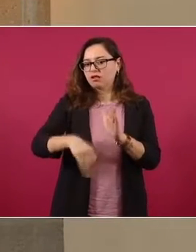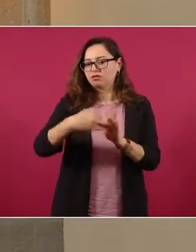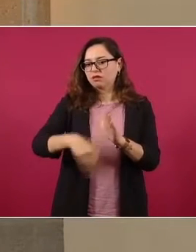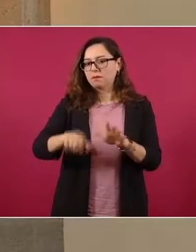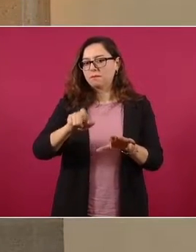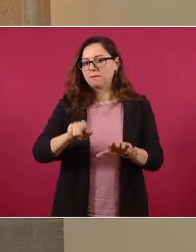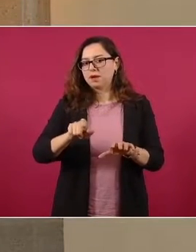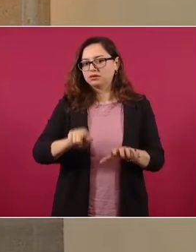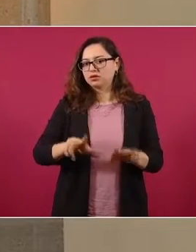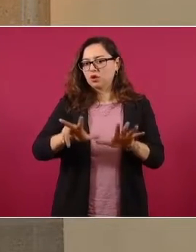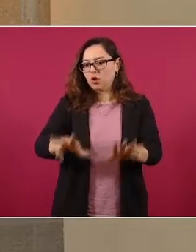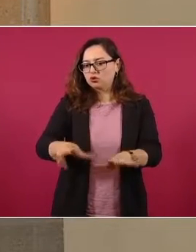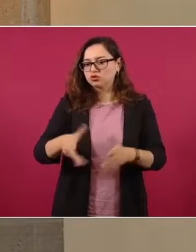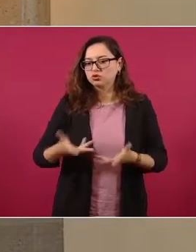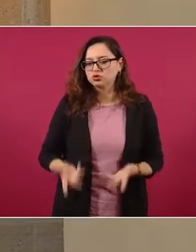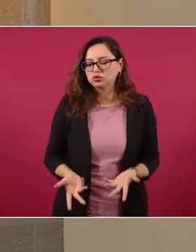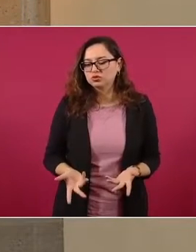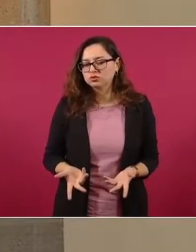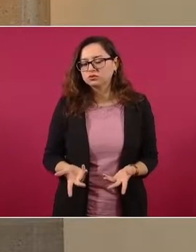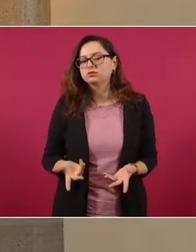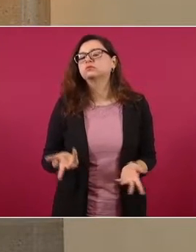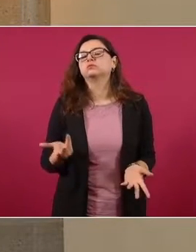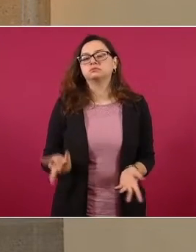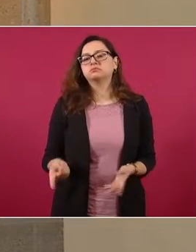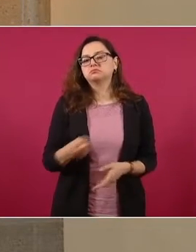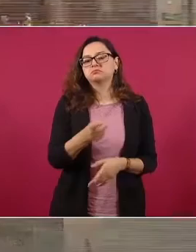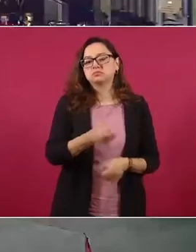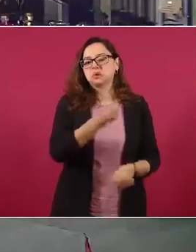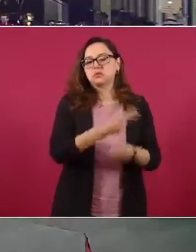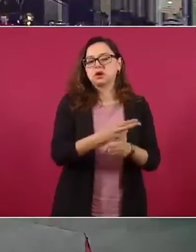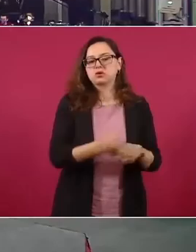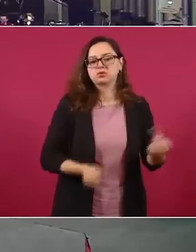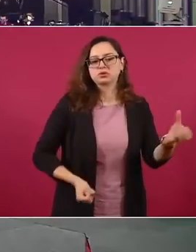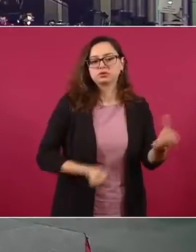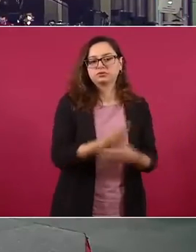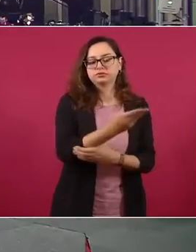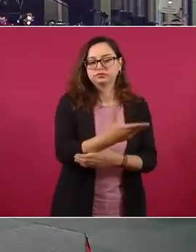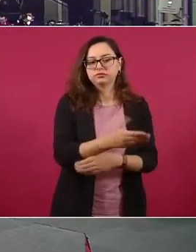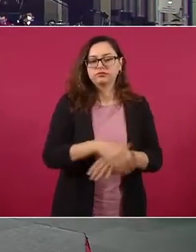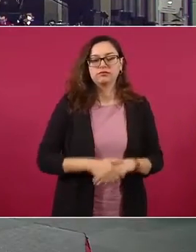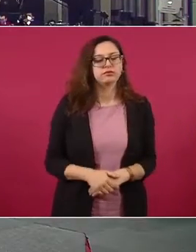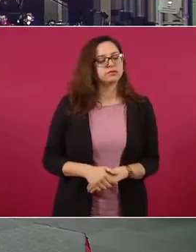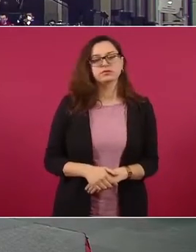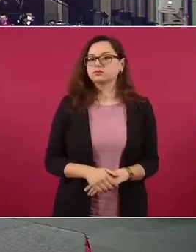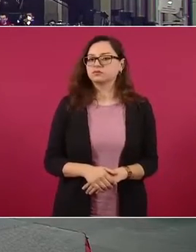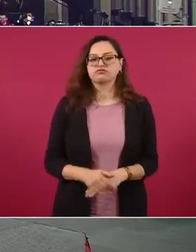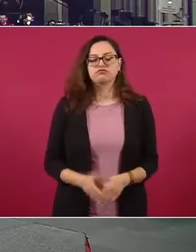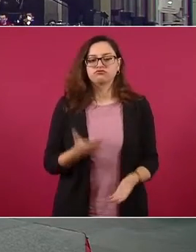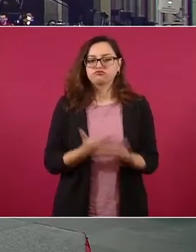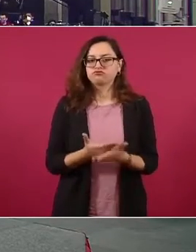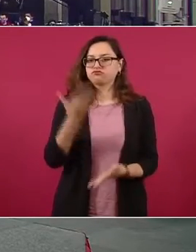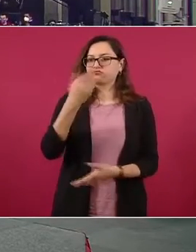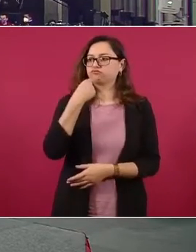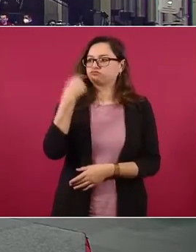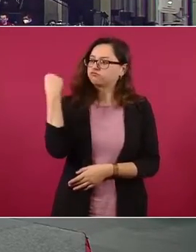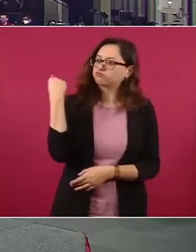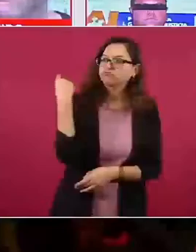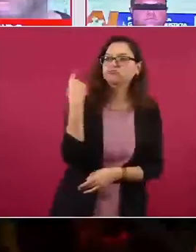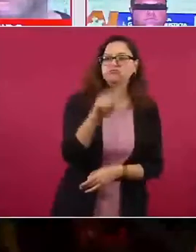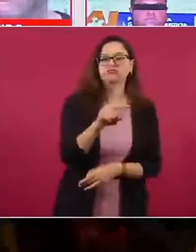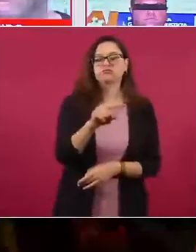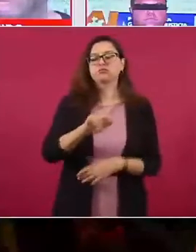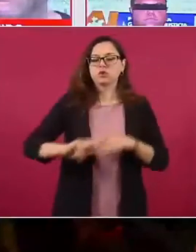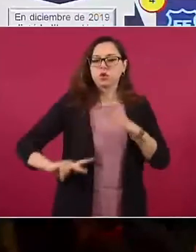consecuencia se le otorgó la libertad anticipada. Fue impugnada esta resolución por el Ministerio Público.